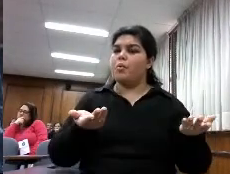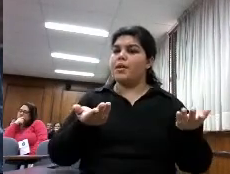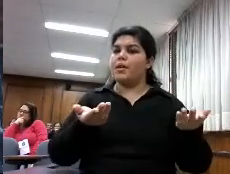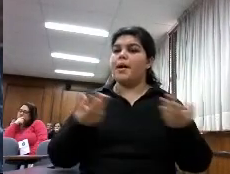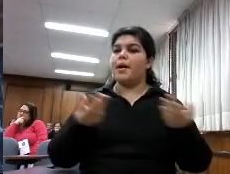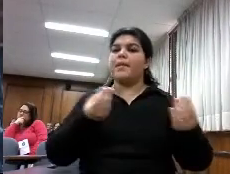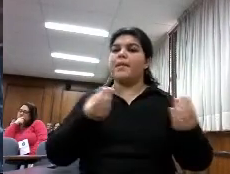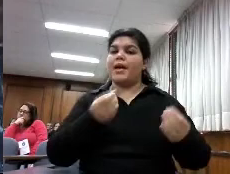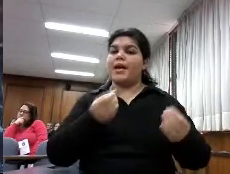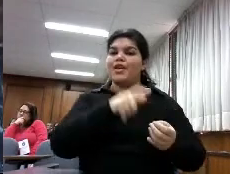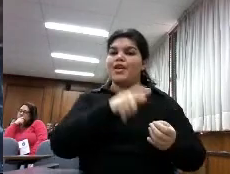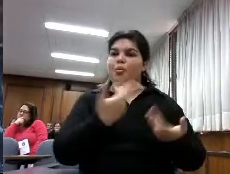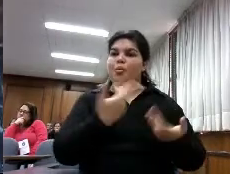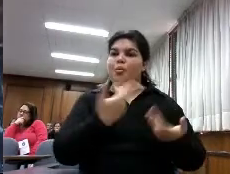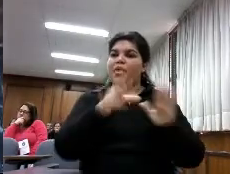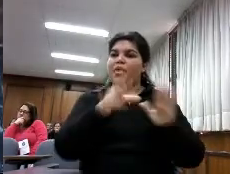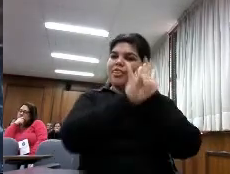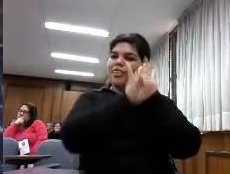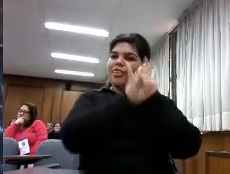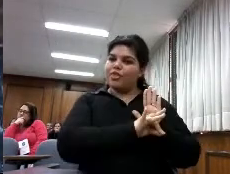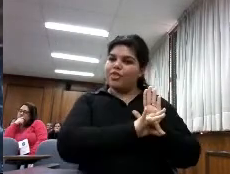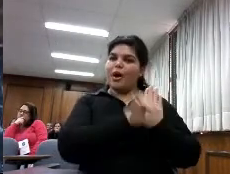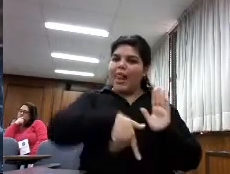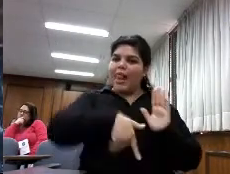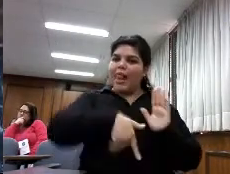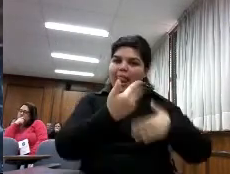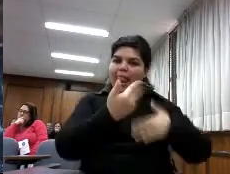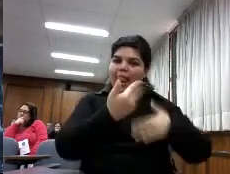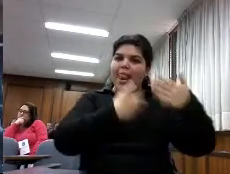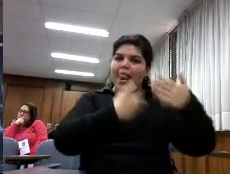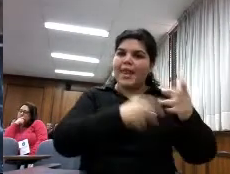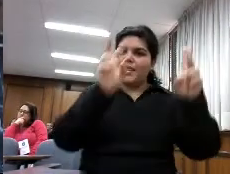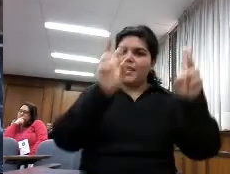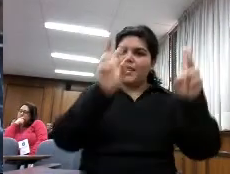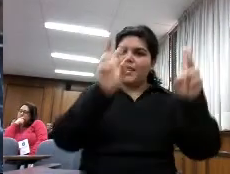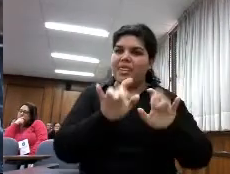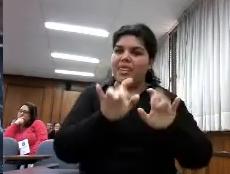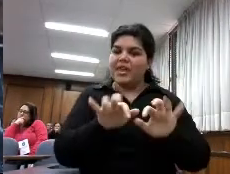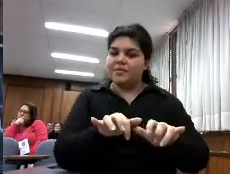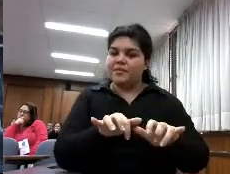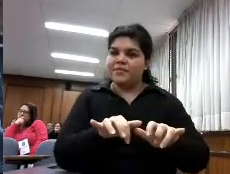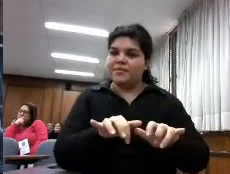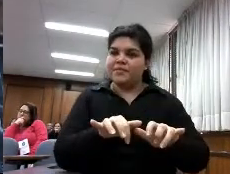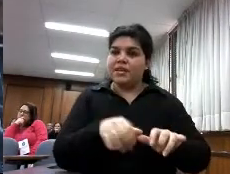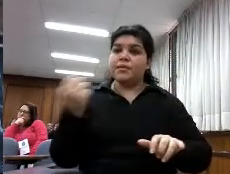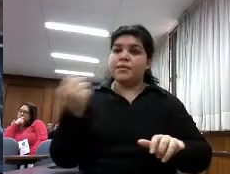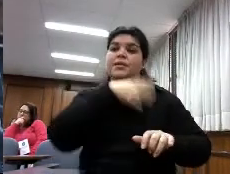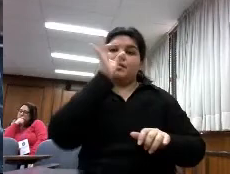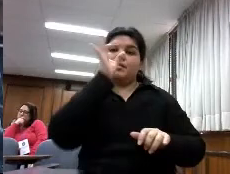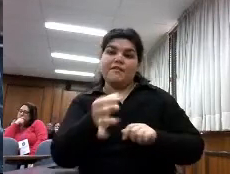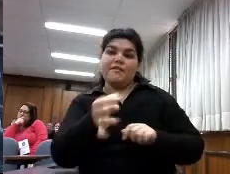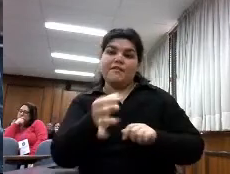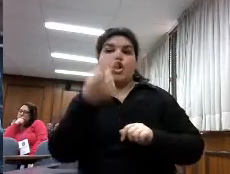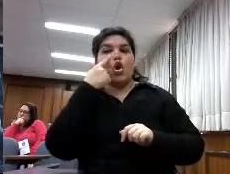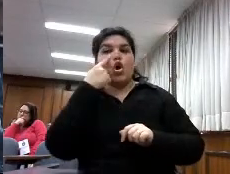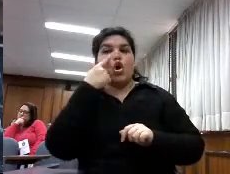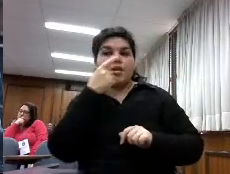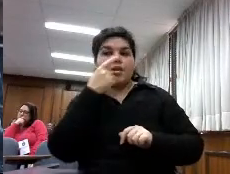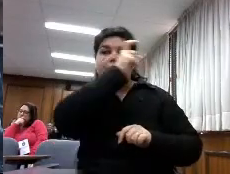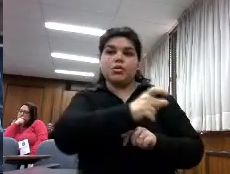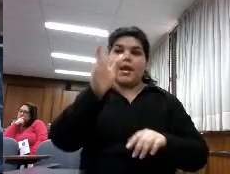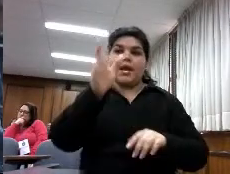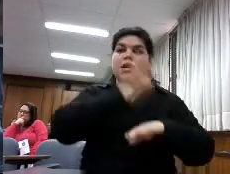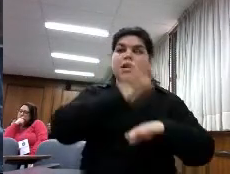en torno a los contenidos digitales era saber de parte de los responsables normalmente director de